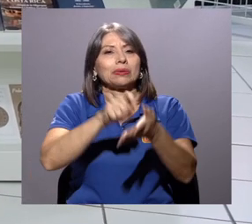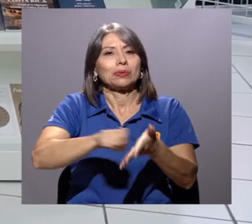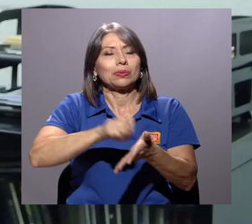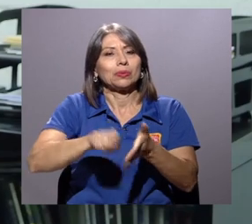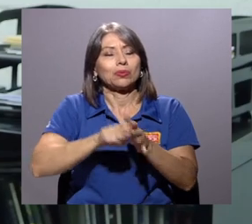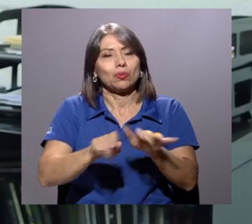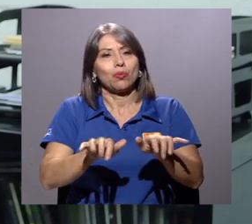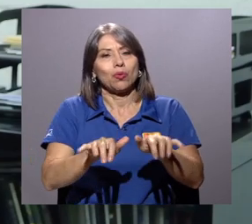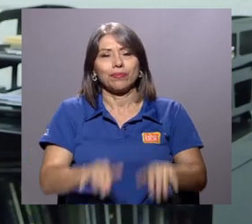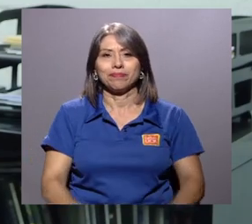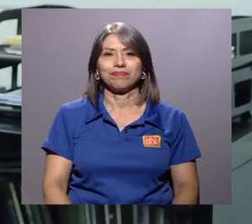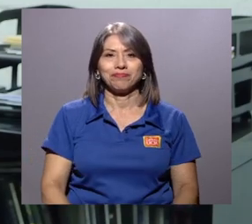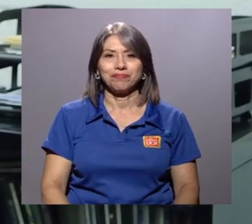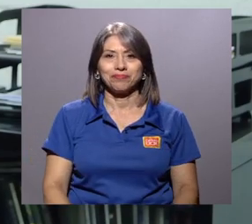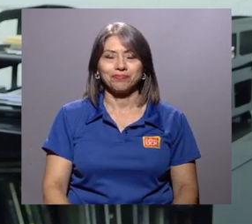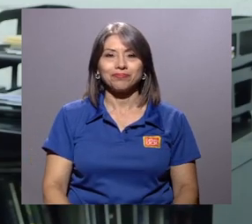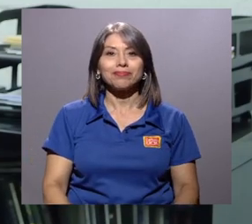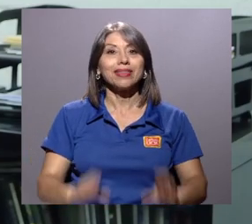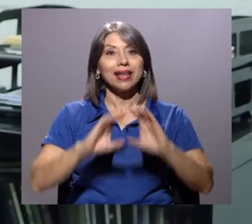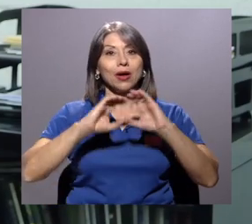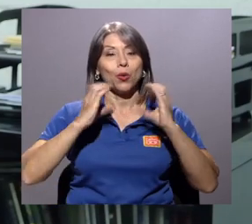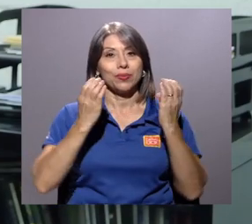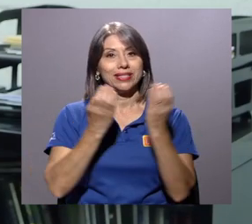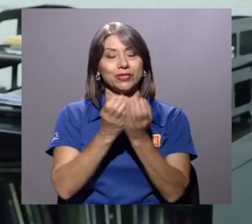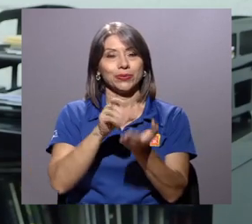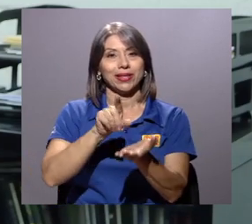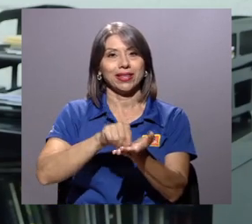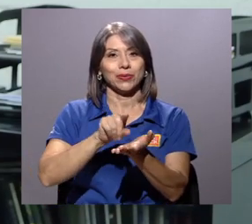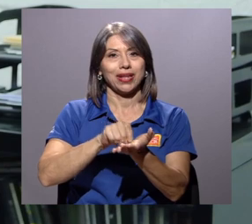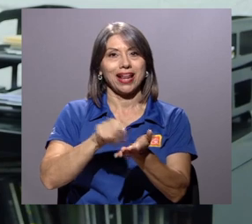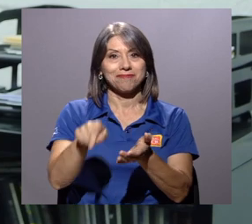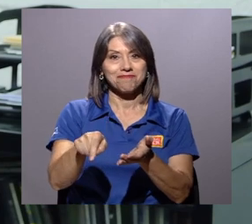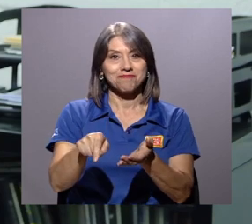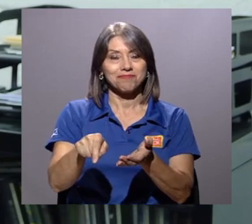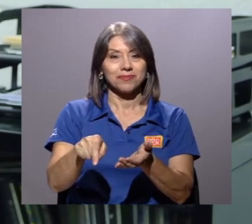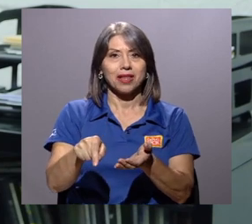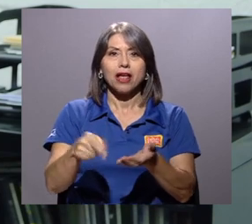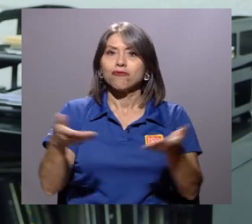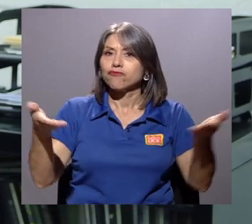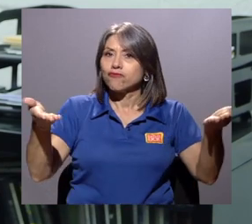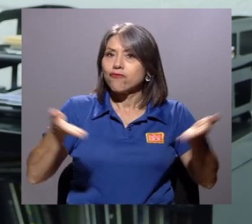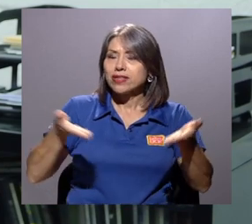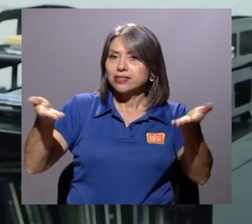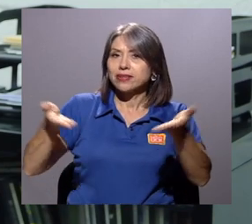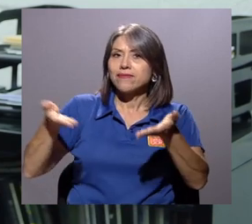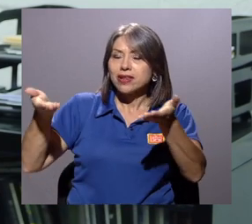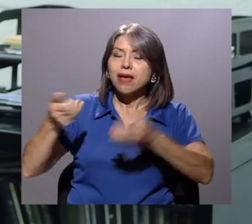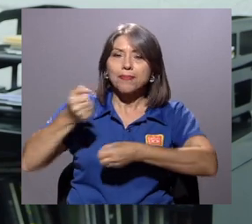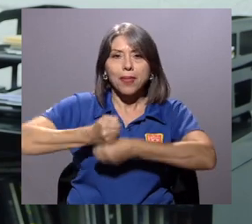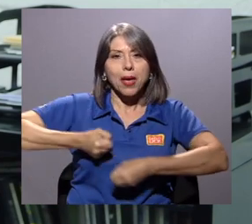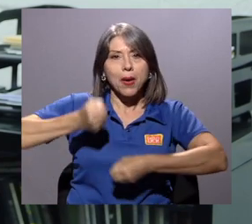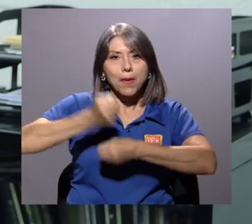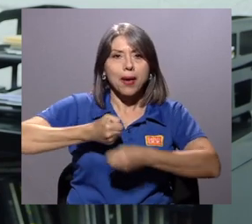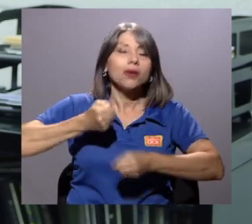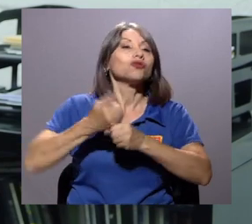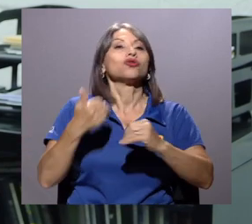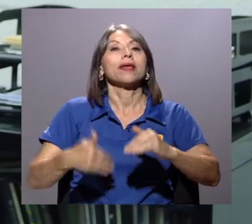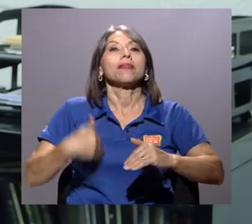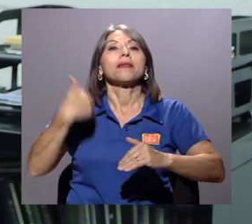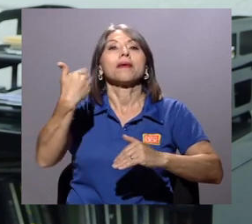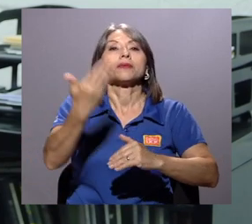escritura. La comisión editorial hará la recepción correspondiente y luego